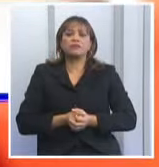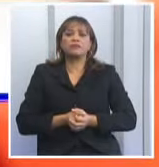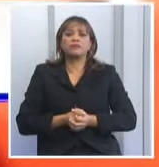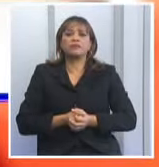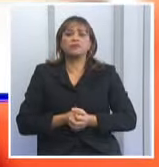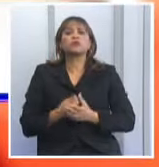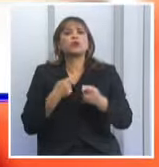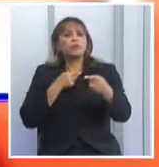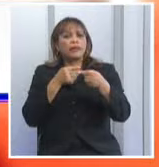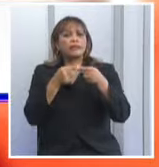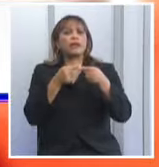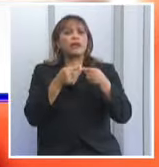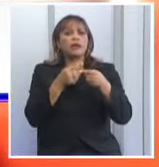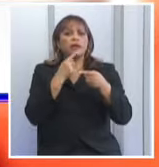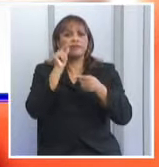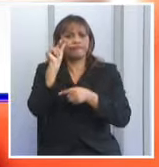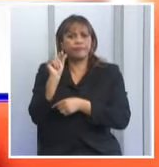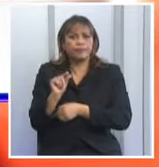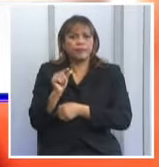me acerqué al padrino.